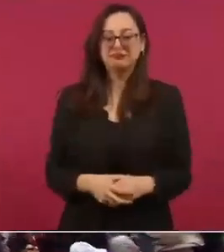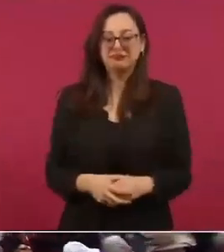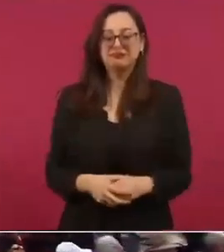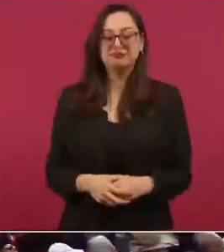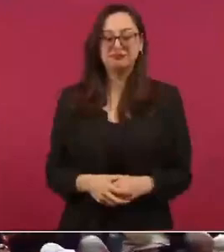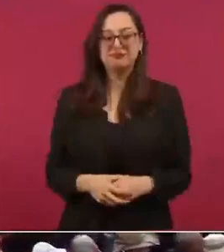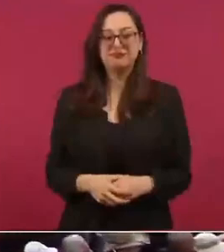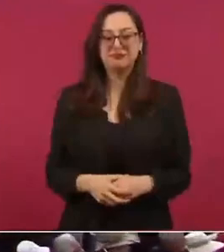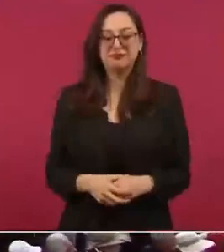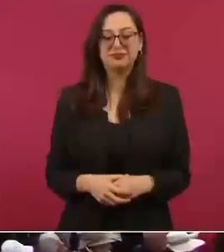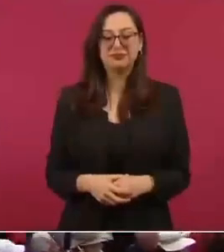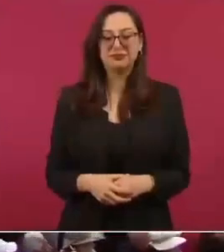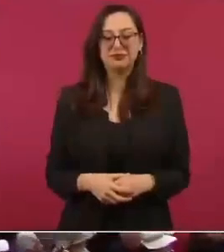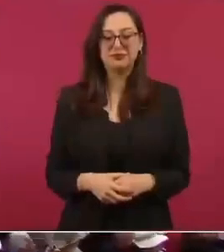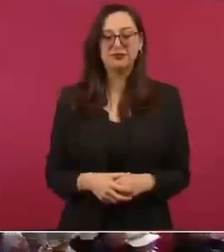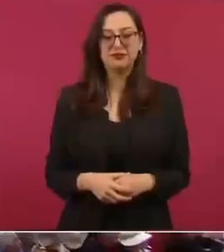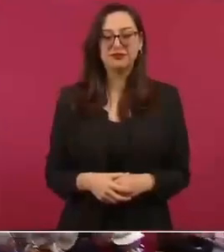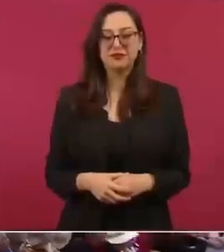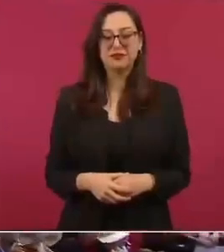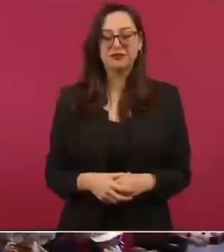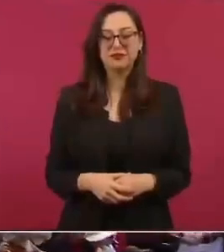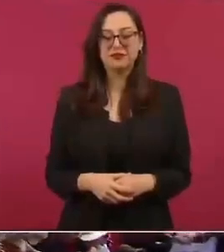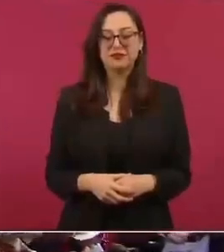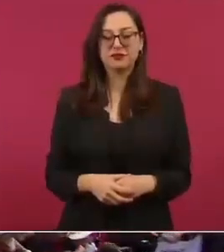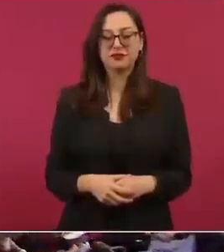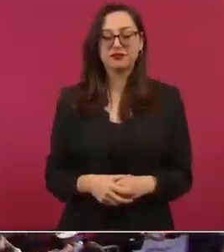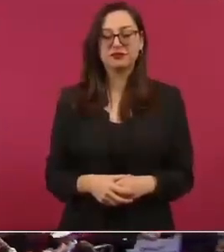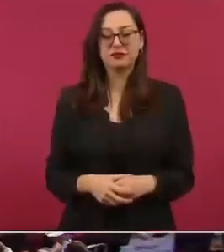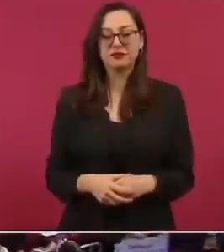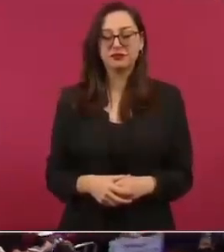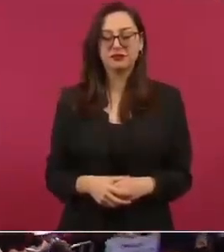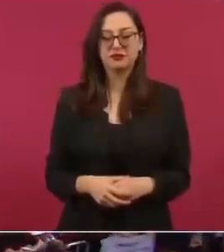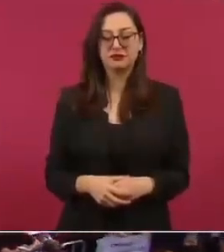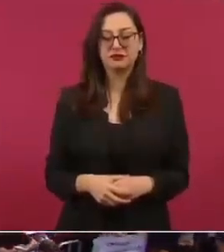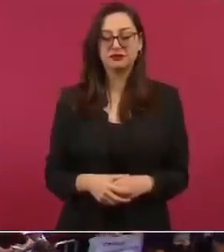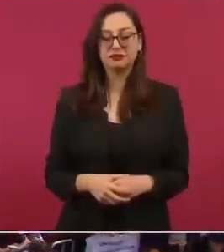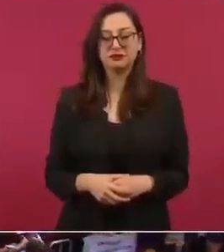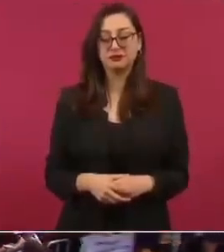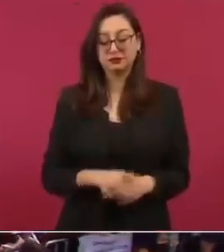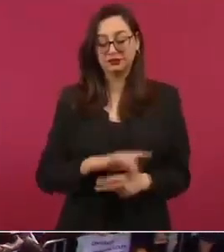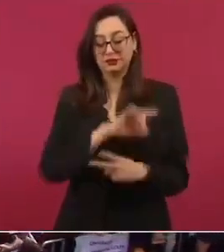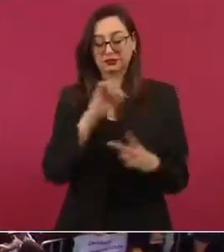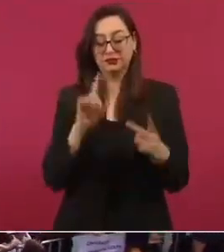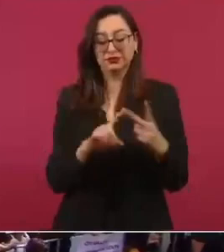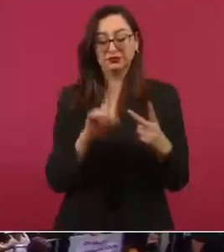Y también no podría yo iniciar